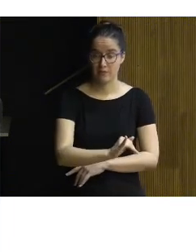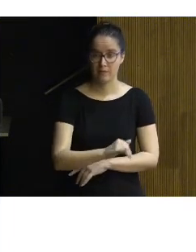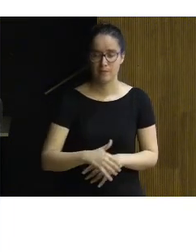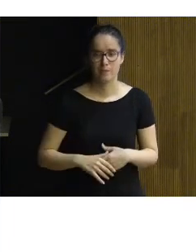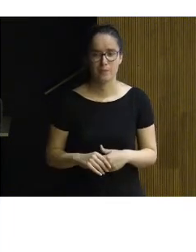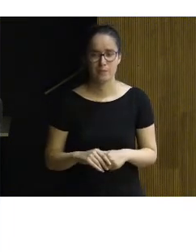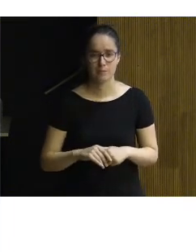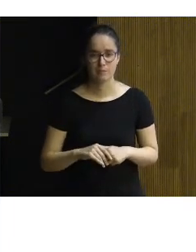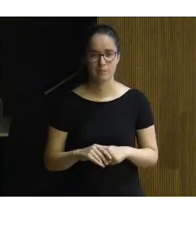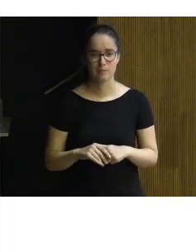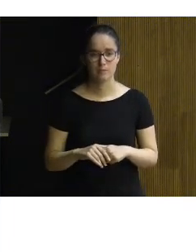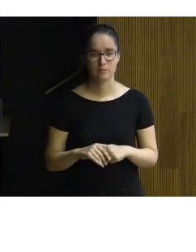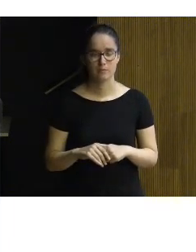cabo.